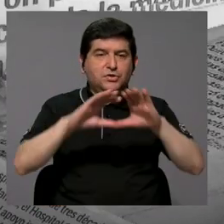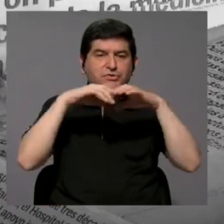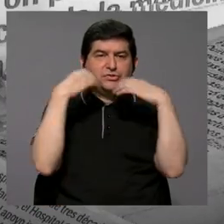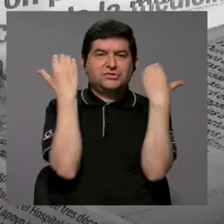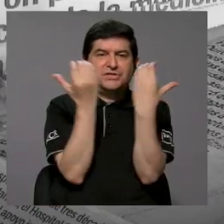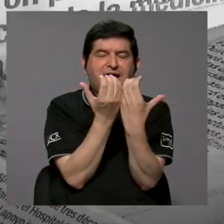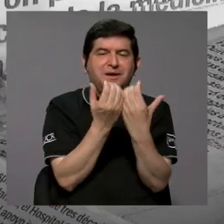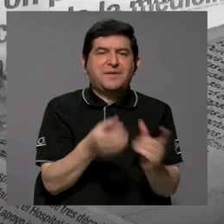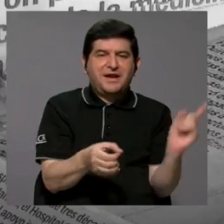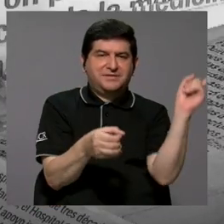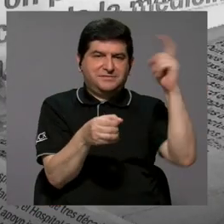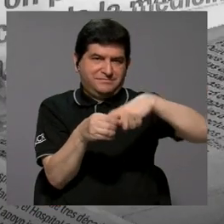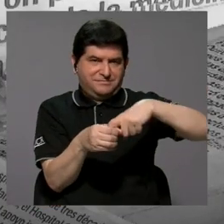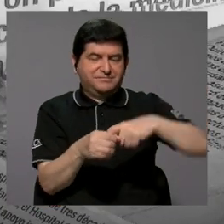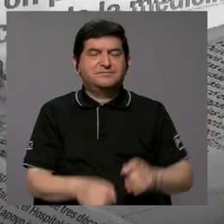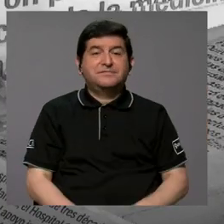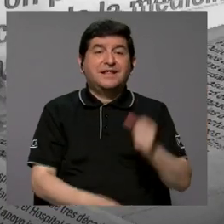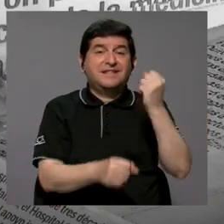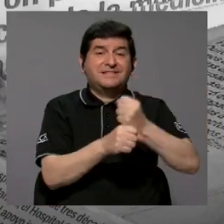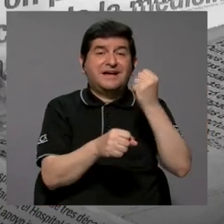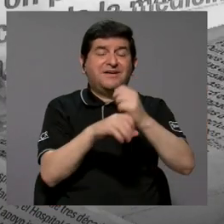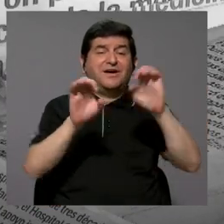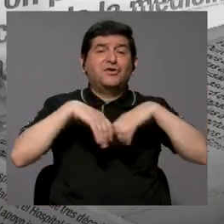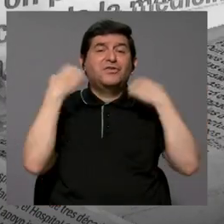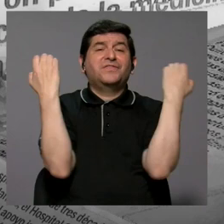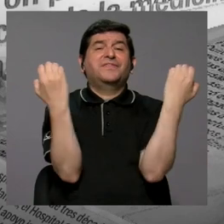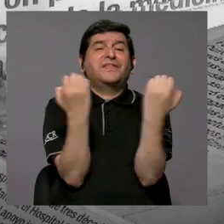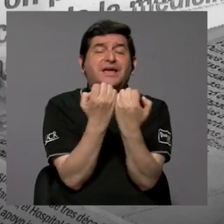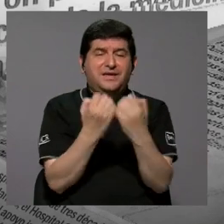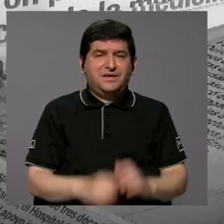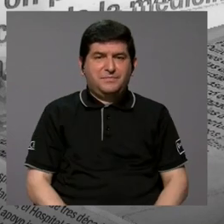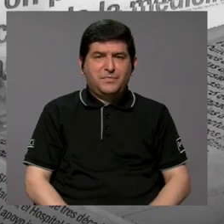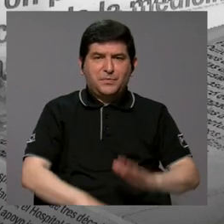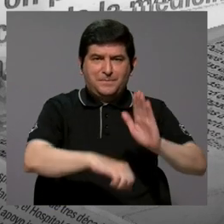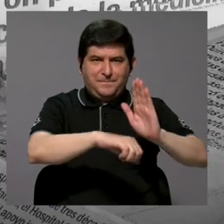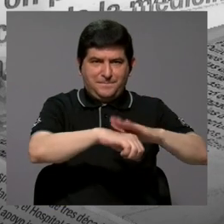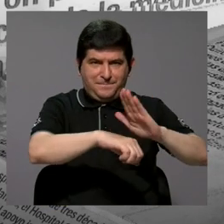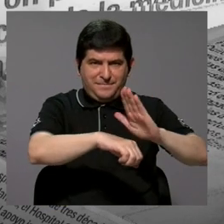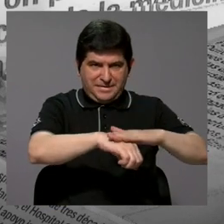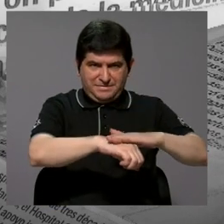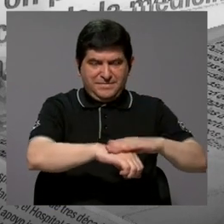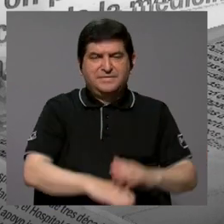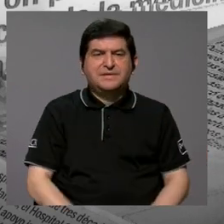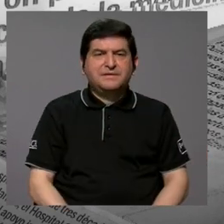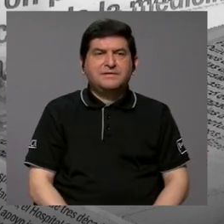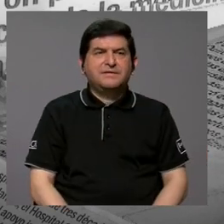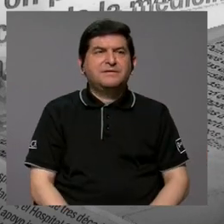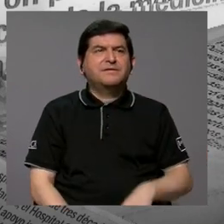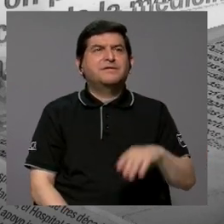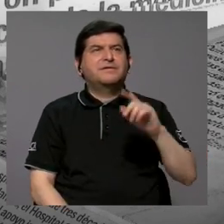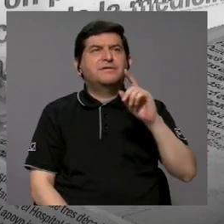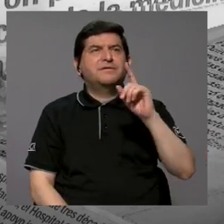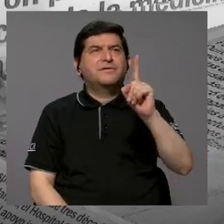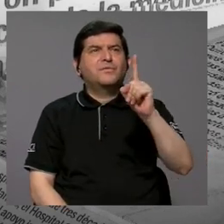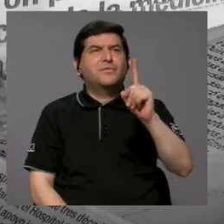cámaras involucradas. Es un trabajo en equipo para poder lograr un